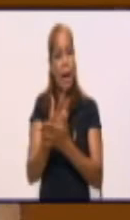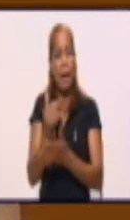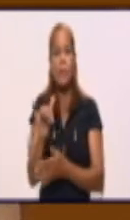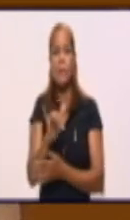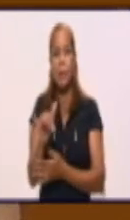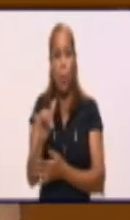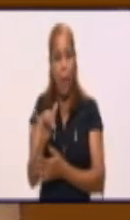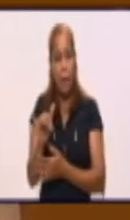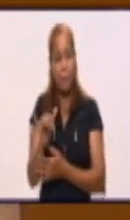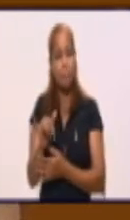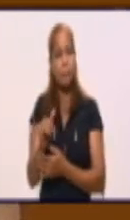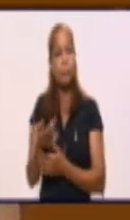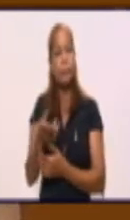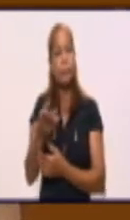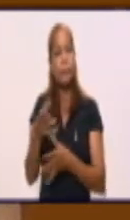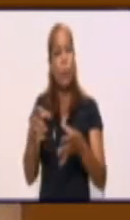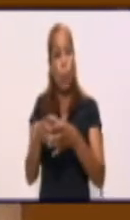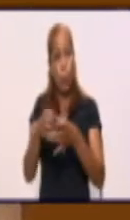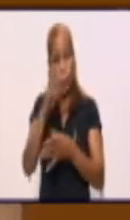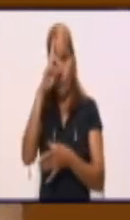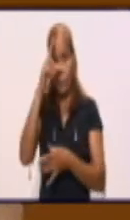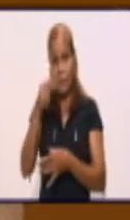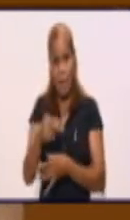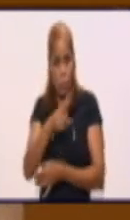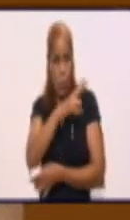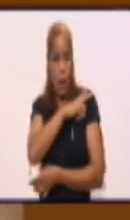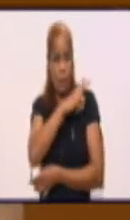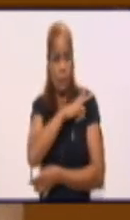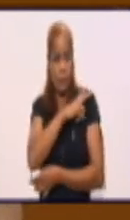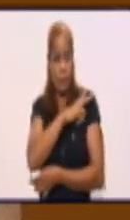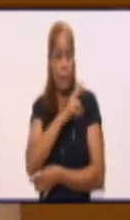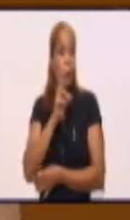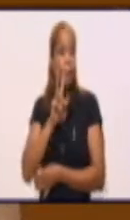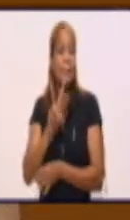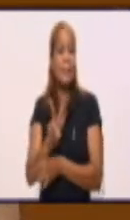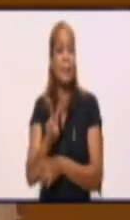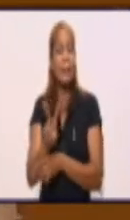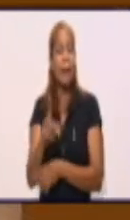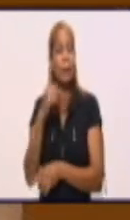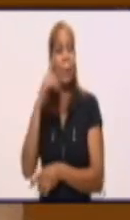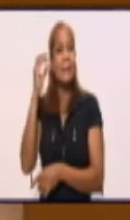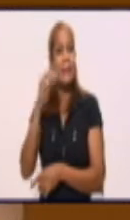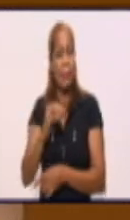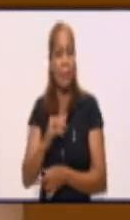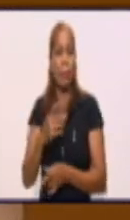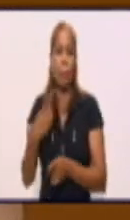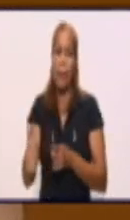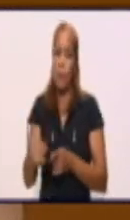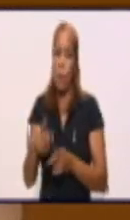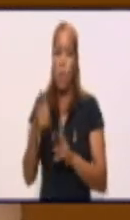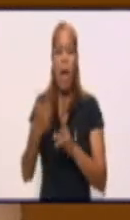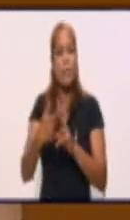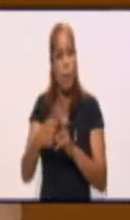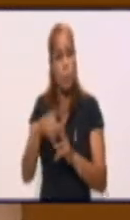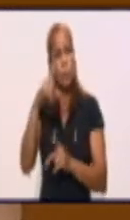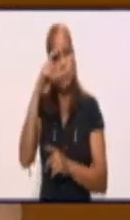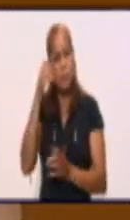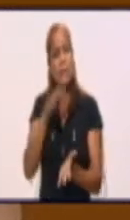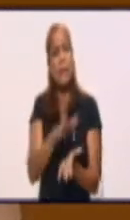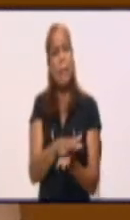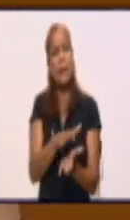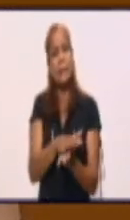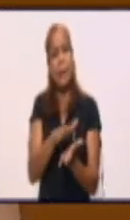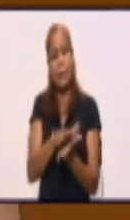conjunto de epidemiología, asistencia médica y las autoridades del municipio haciendo las evaluaciones. Pero Bayamo sí se ha mantenido, desde que comenzó la